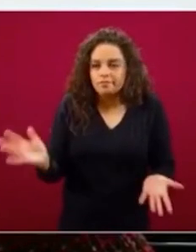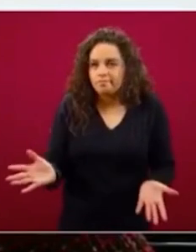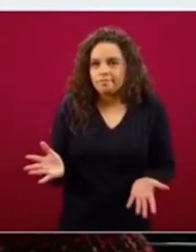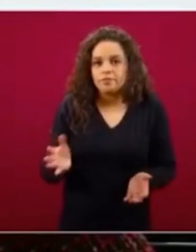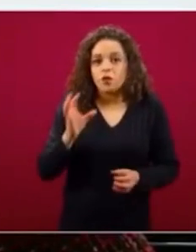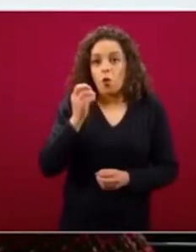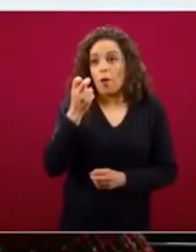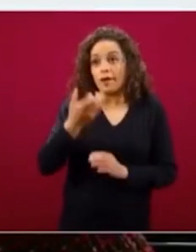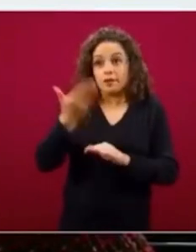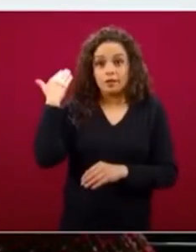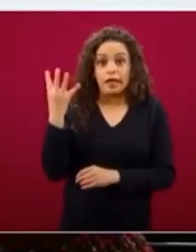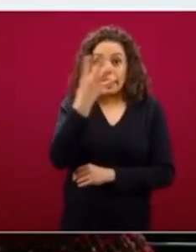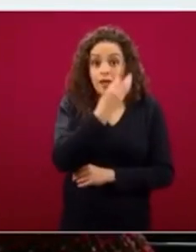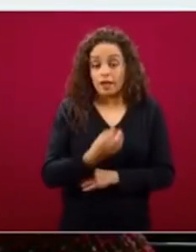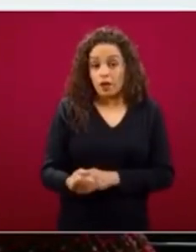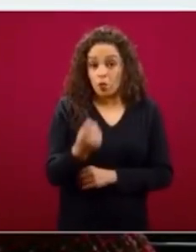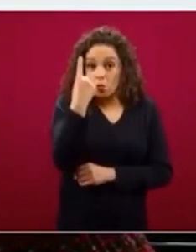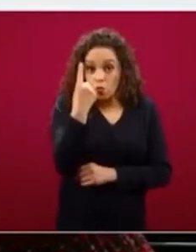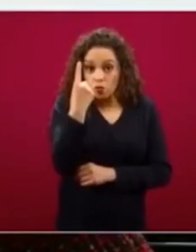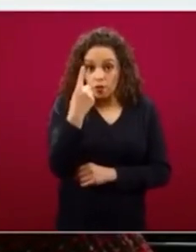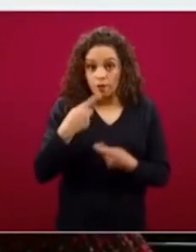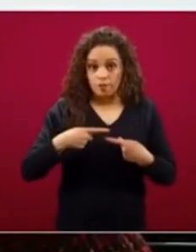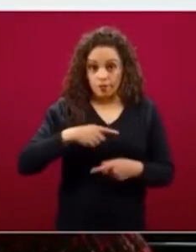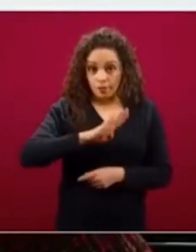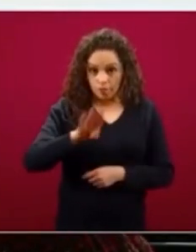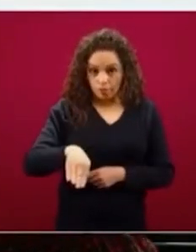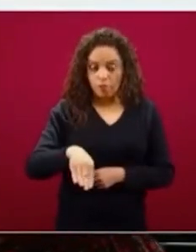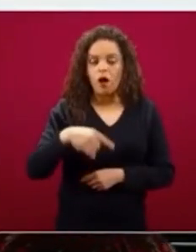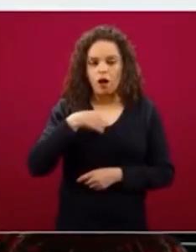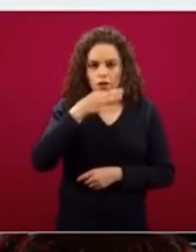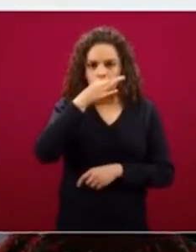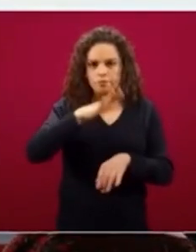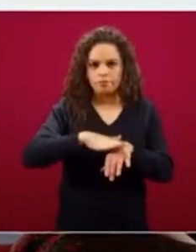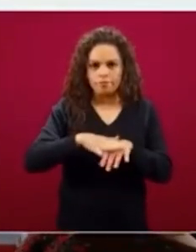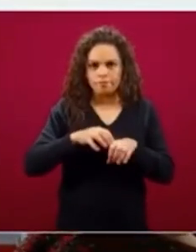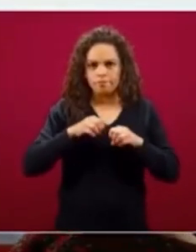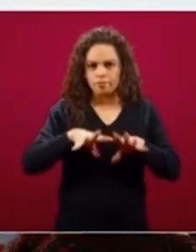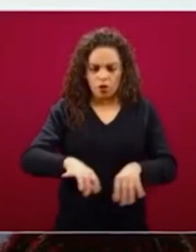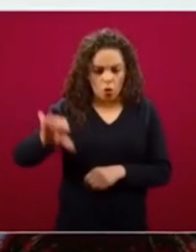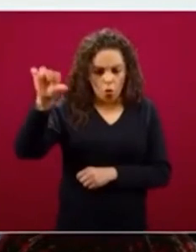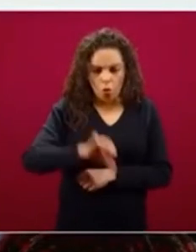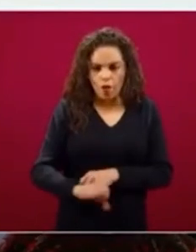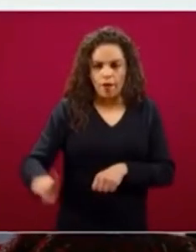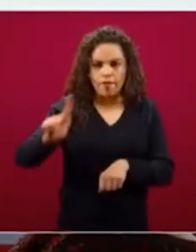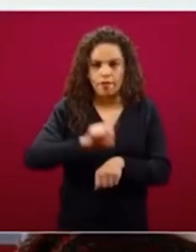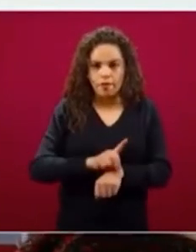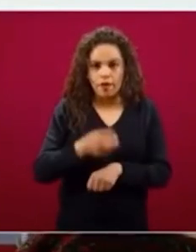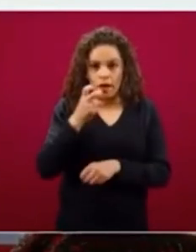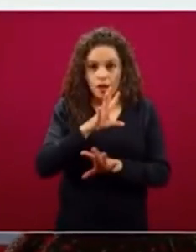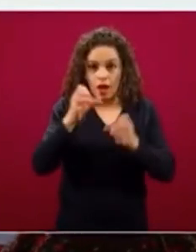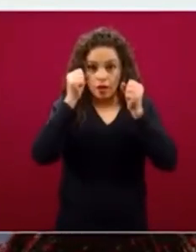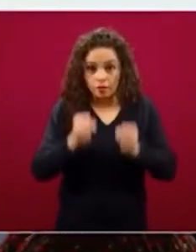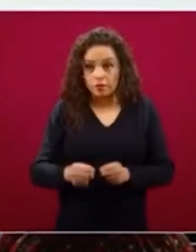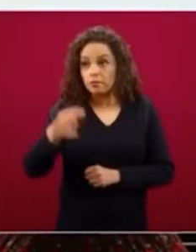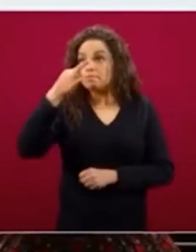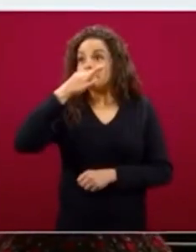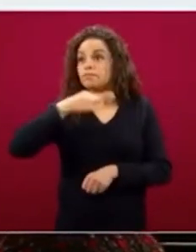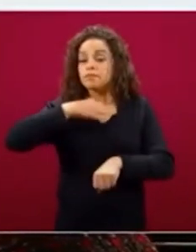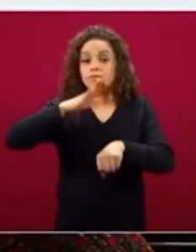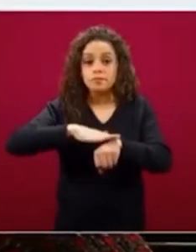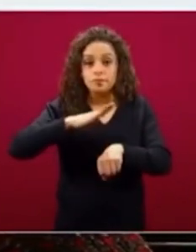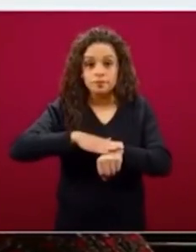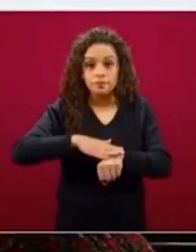como aquella ocasión que fue 501, las comunicamos en tiempo real, en cuanto el día que se confirman, el día que se presentan